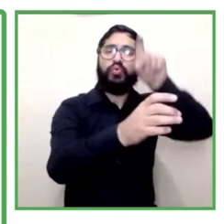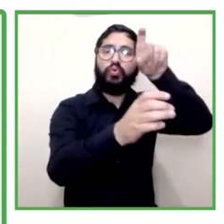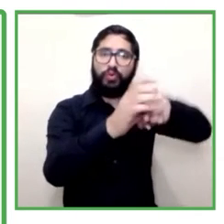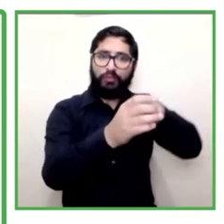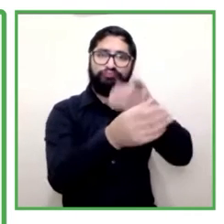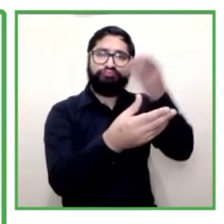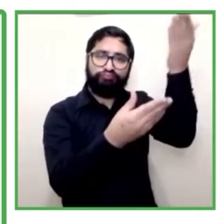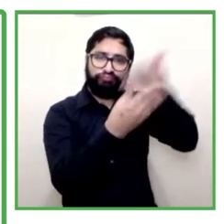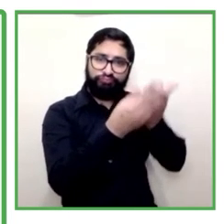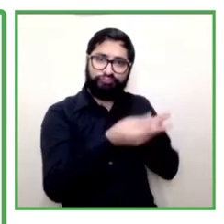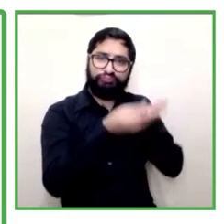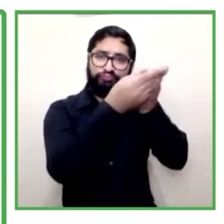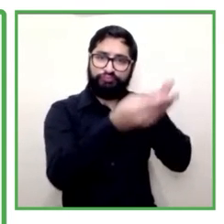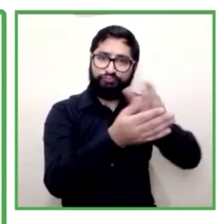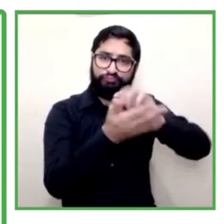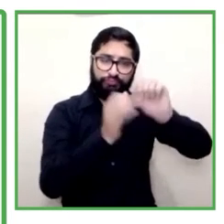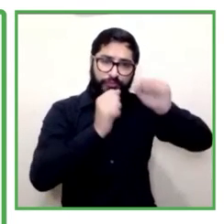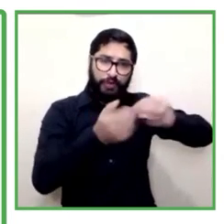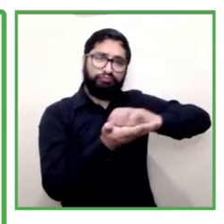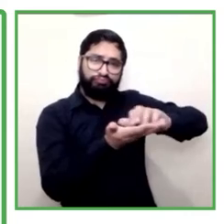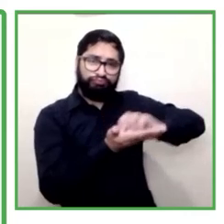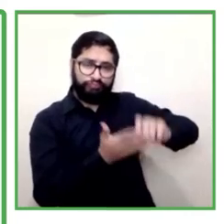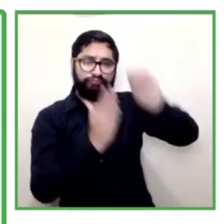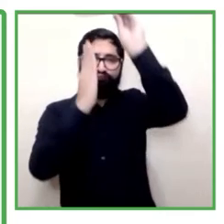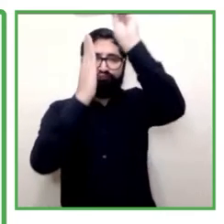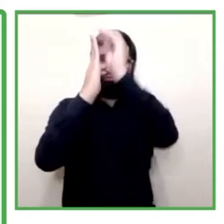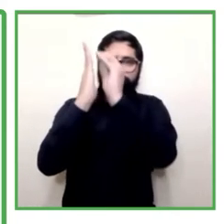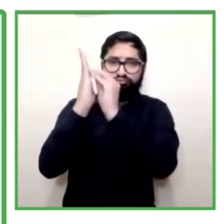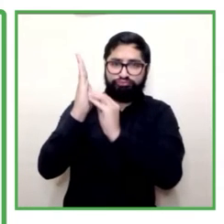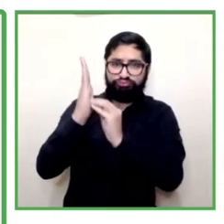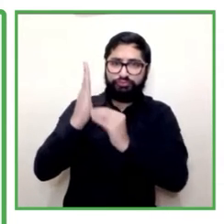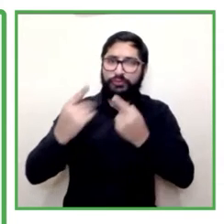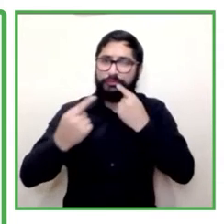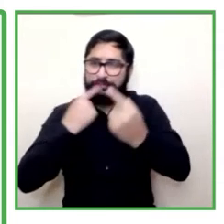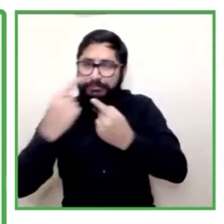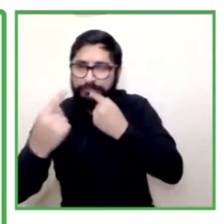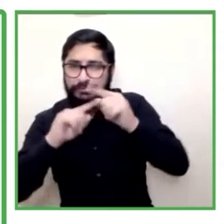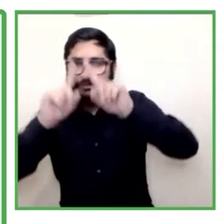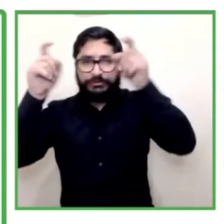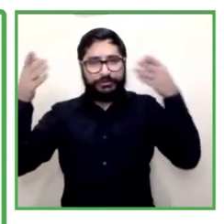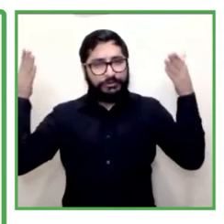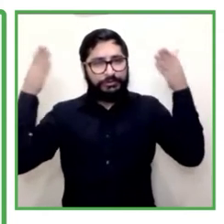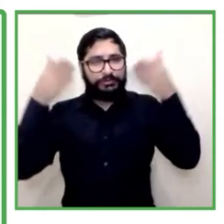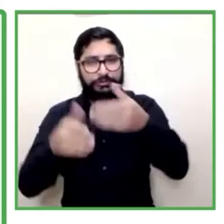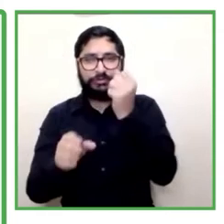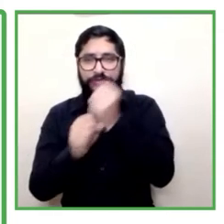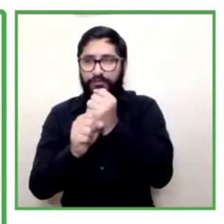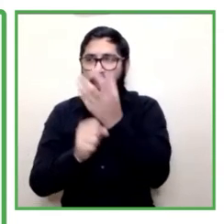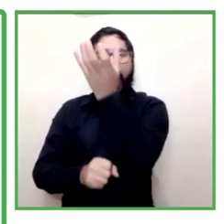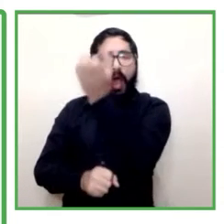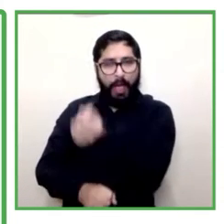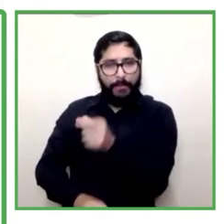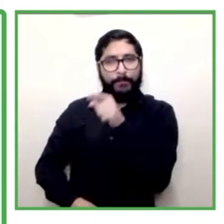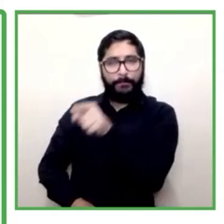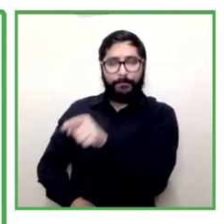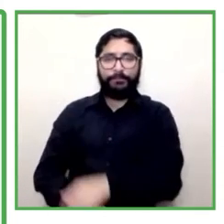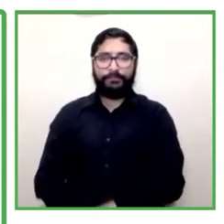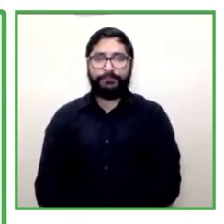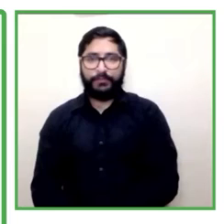hacer consulta de las diferentes vacantes y desde la orientación ocupacional brindada por el equipo de orientadores